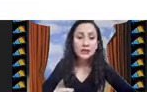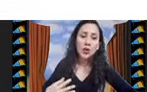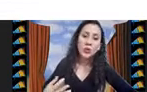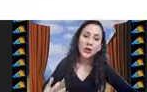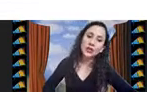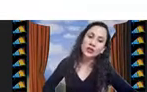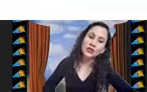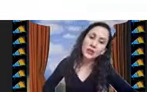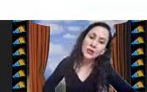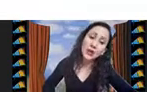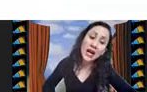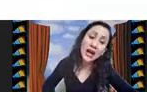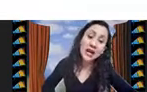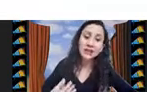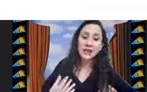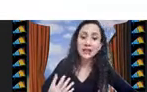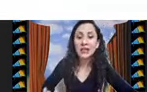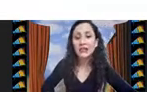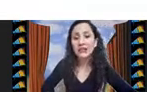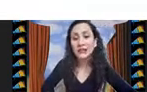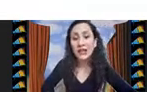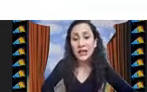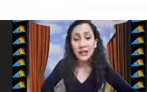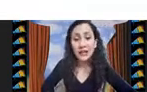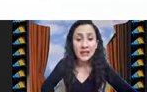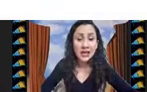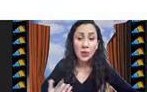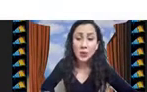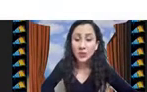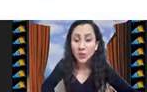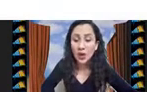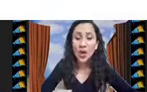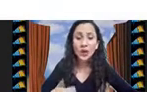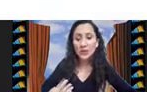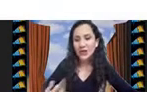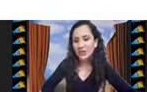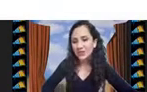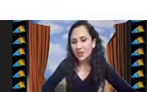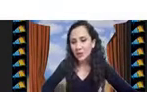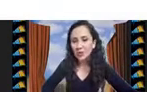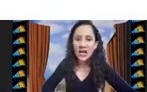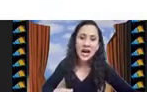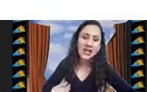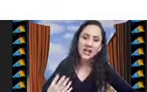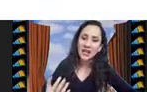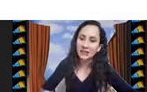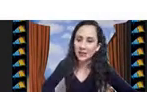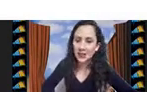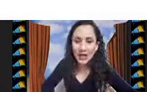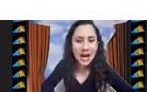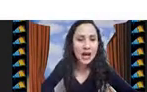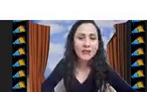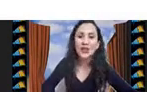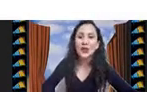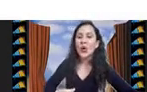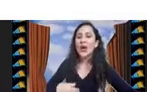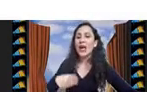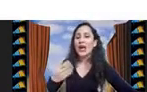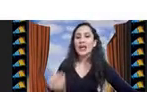de índices comparaciones tabulares análisis de agrupación inferencia causal análisis